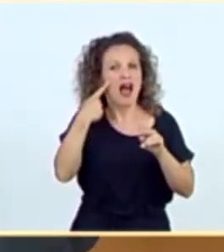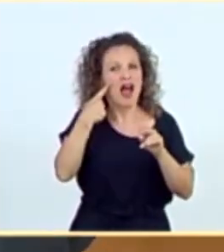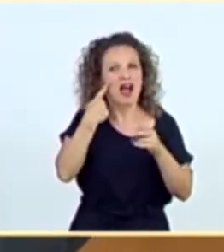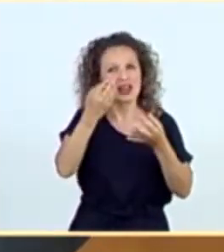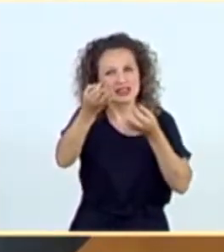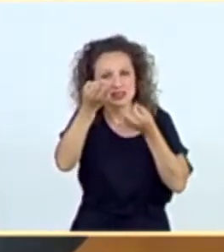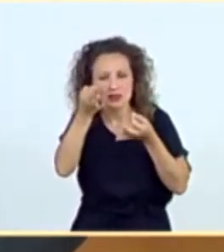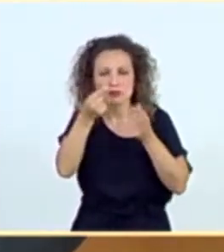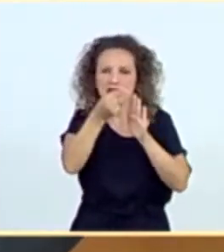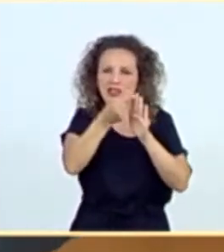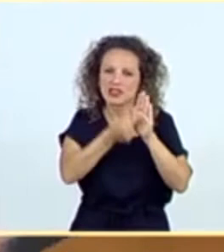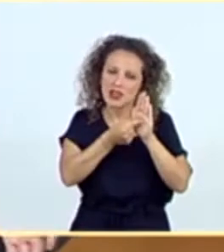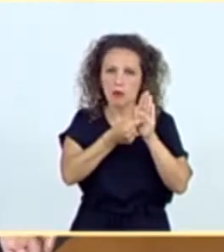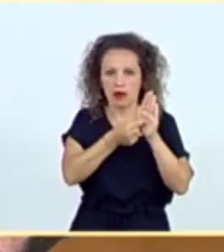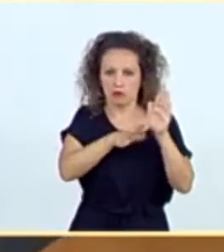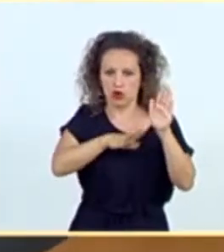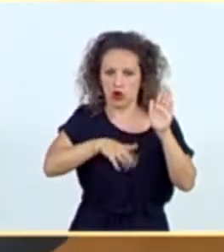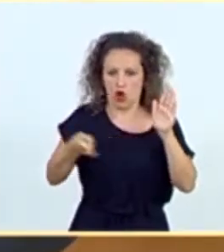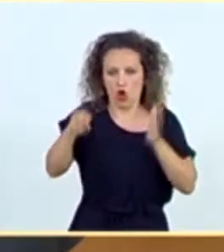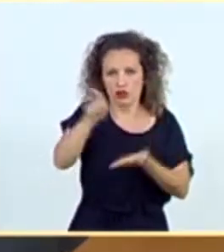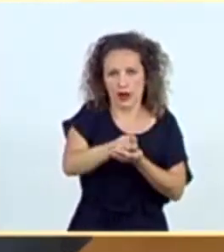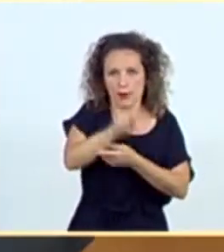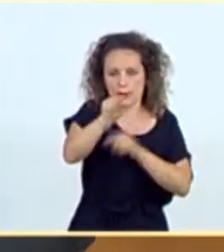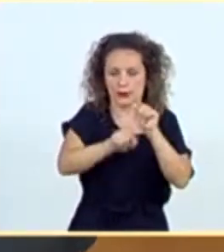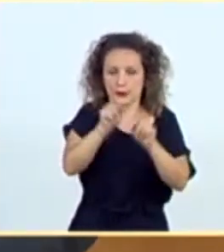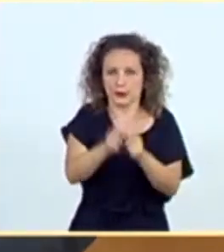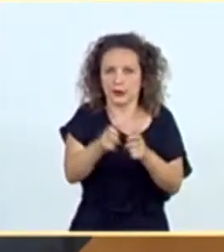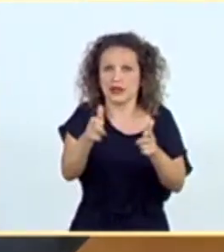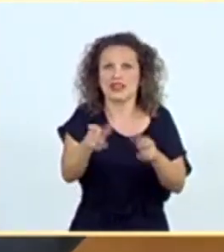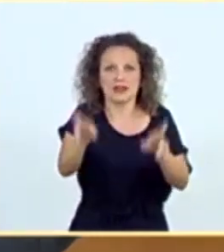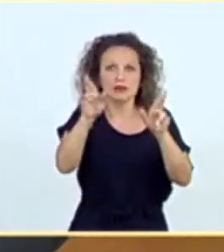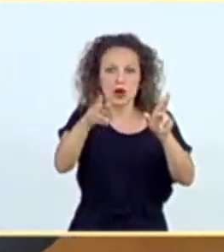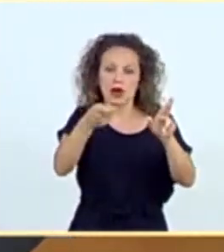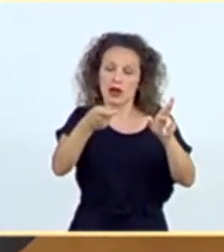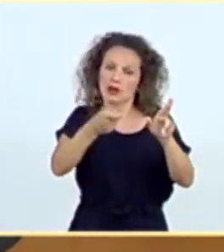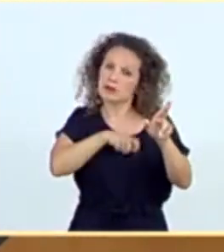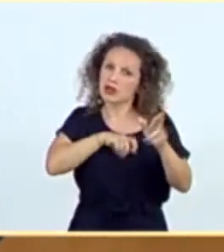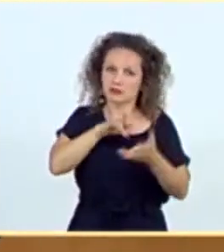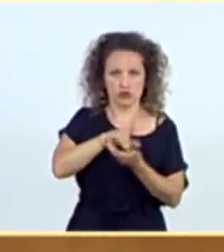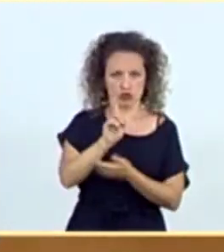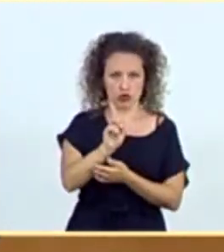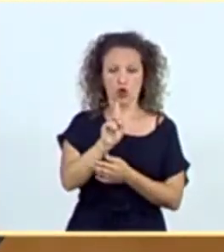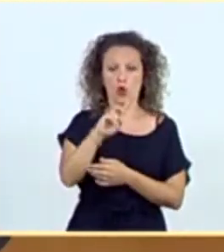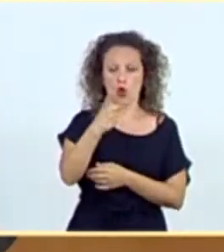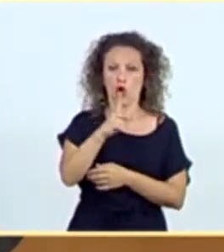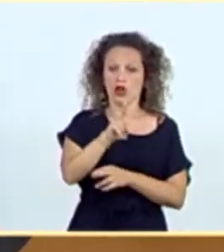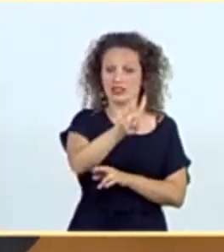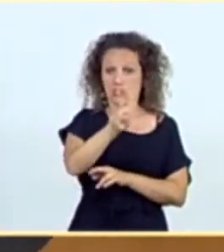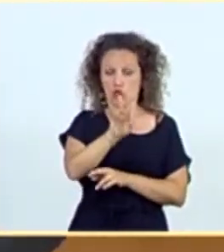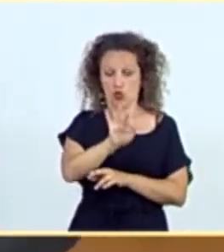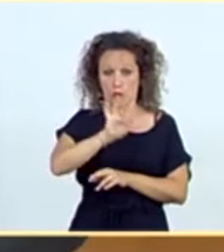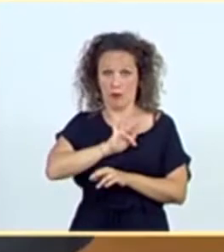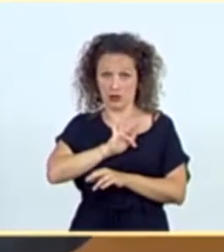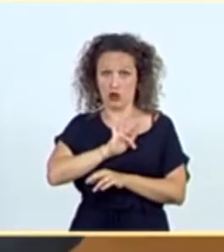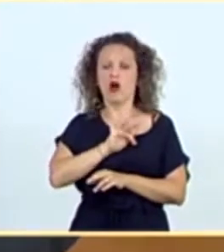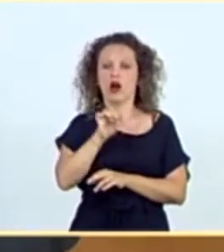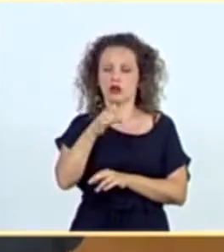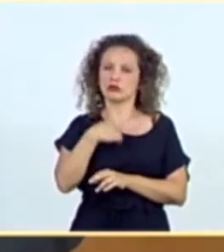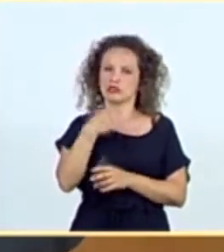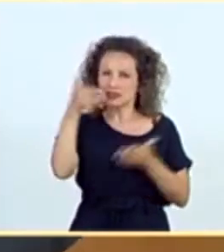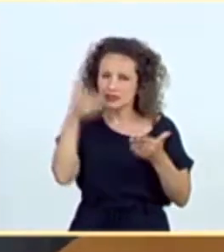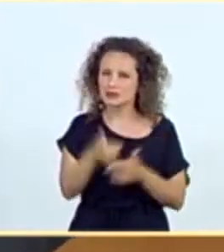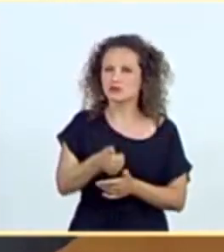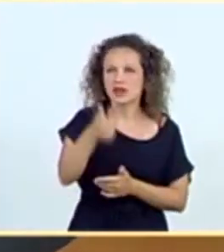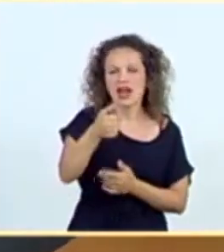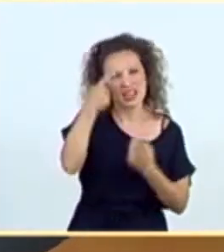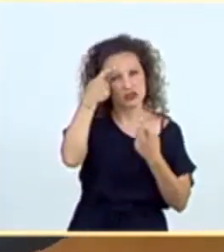preparadas para un posible rebote y que esperemos que no se produzca en nuestro país. Luego, en mi segundo turno, si a usted le parece, me referiré un poco más